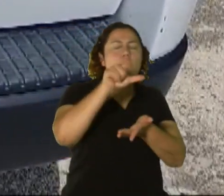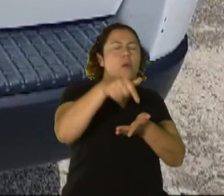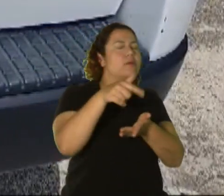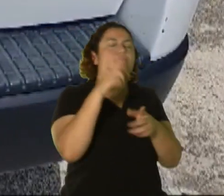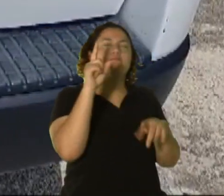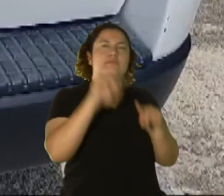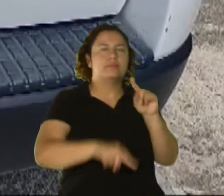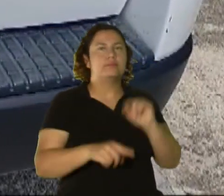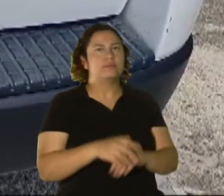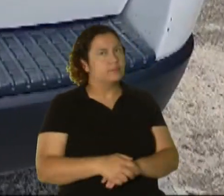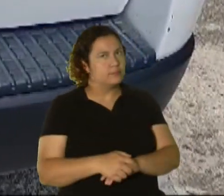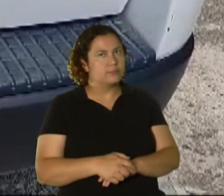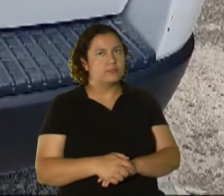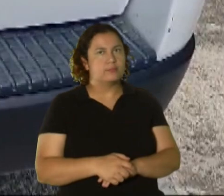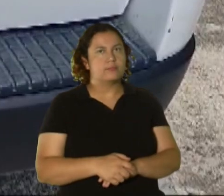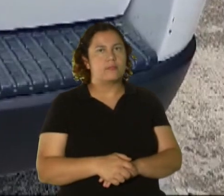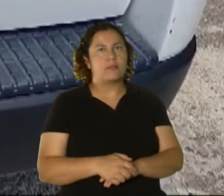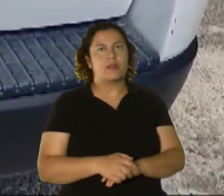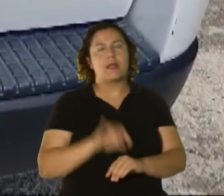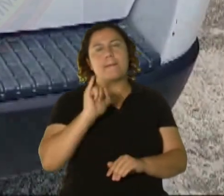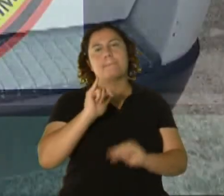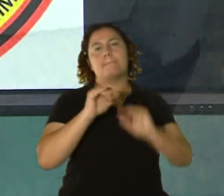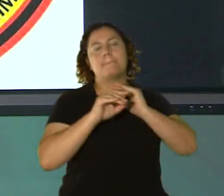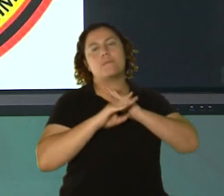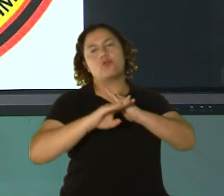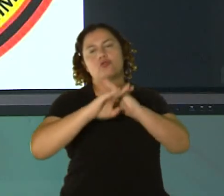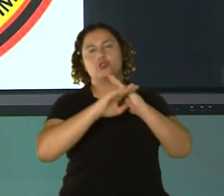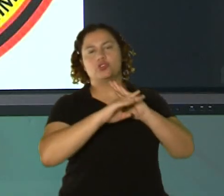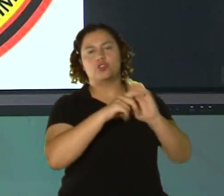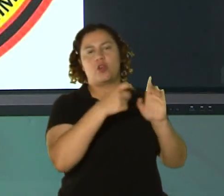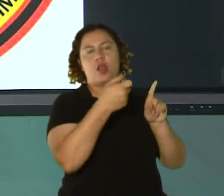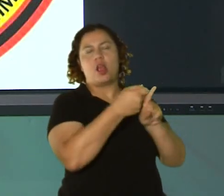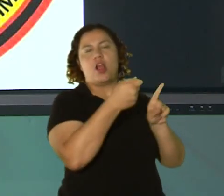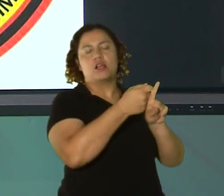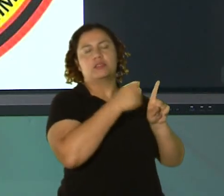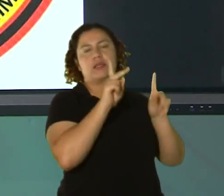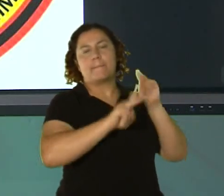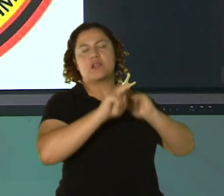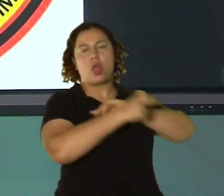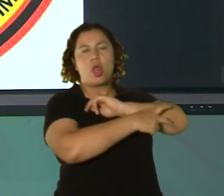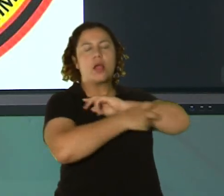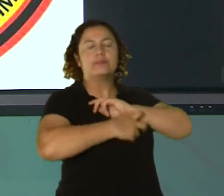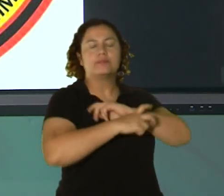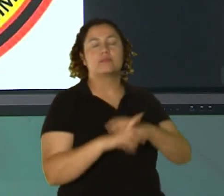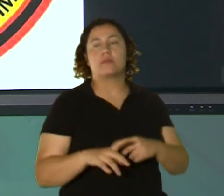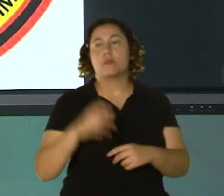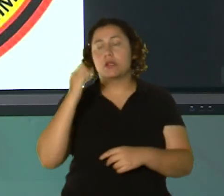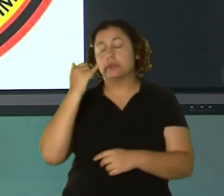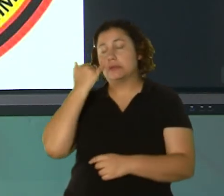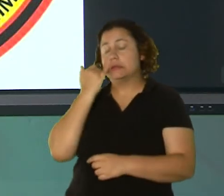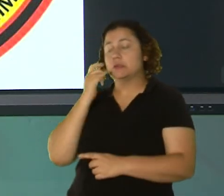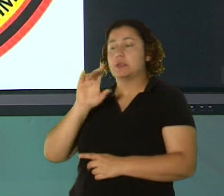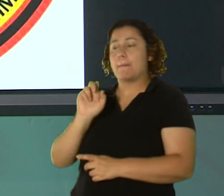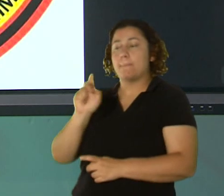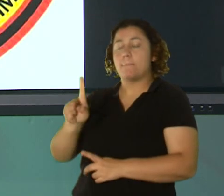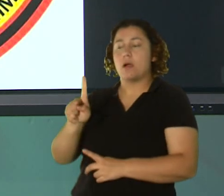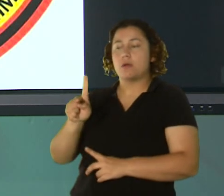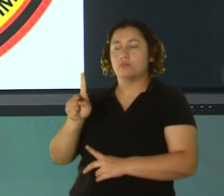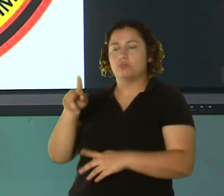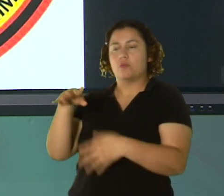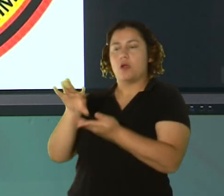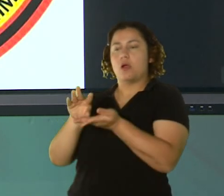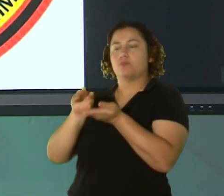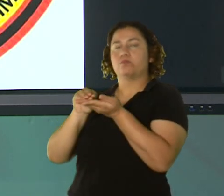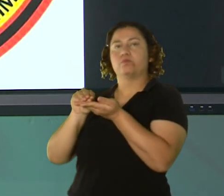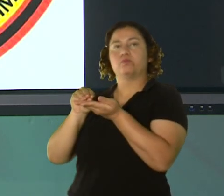¡Qué increíble! O sea, usted sale del banco con algún sobre y ellos presumen